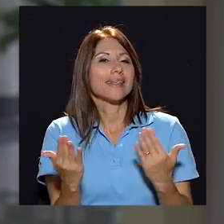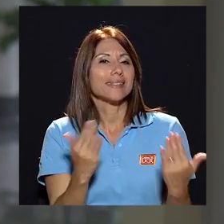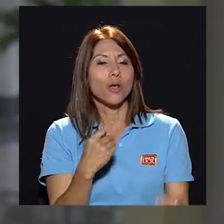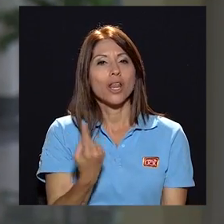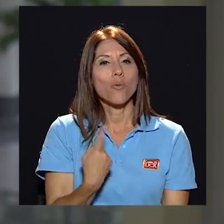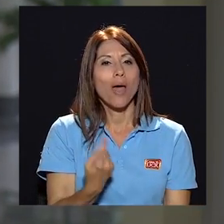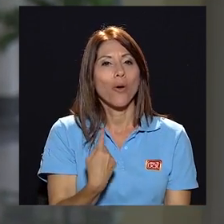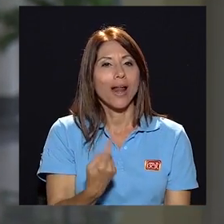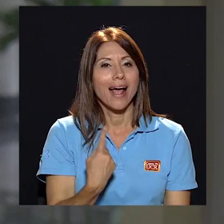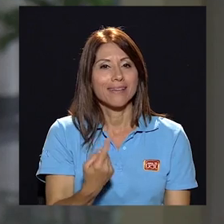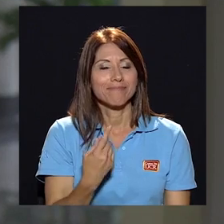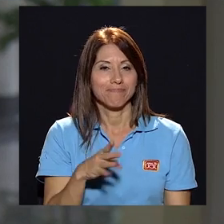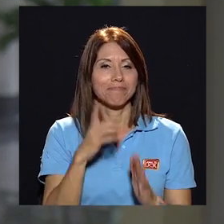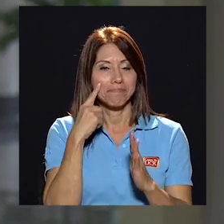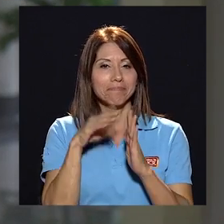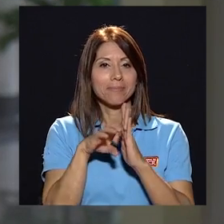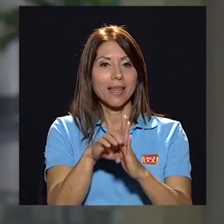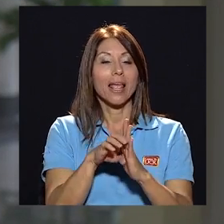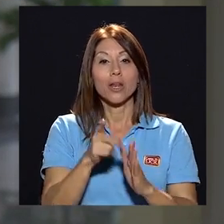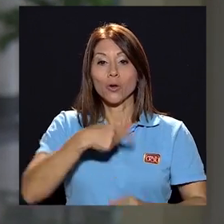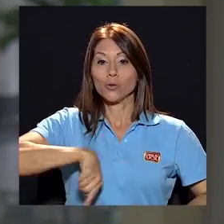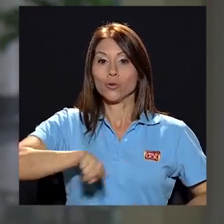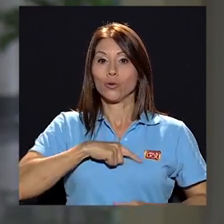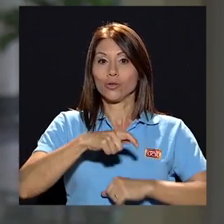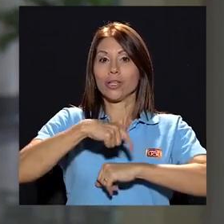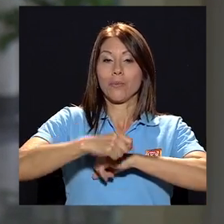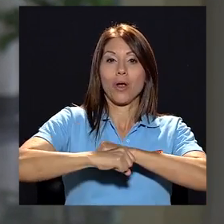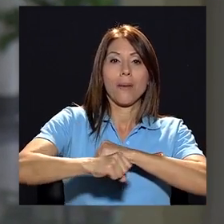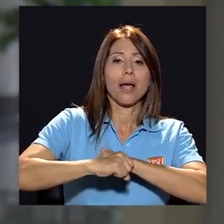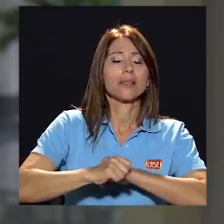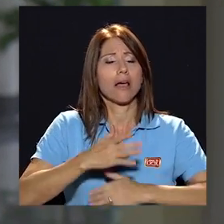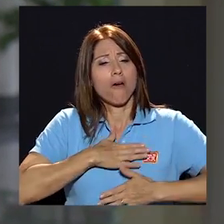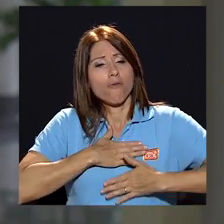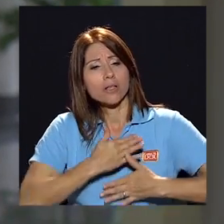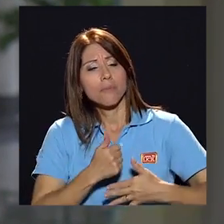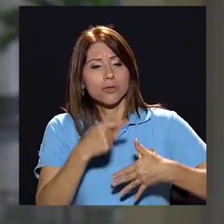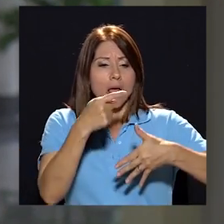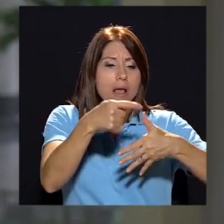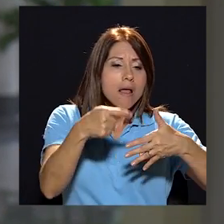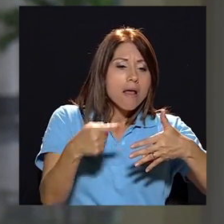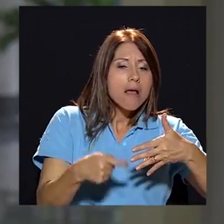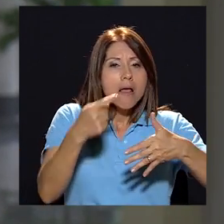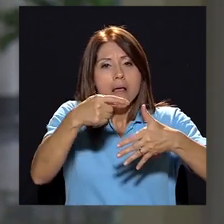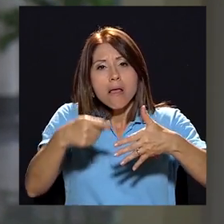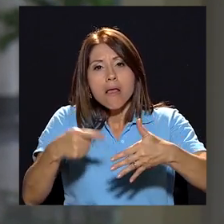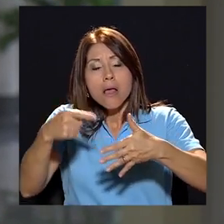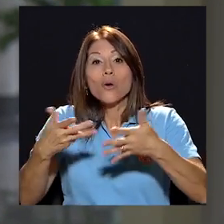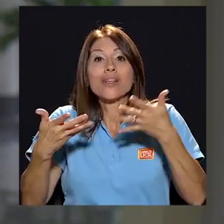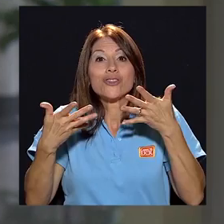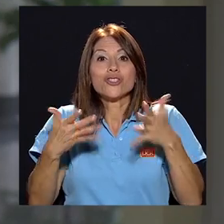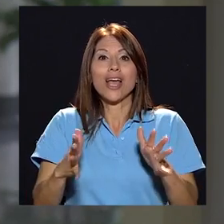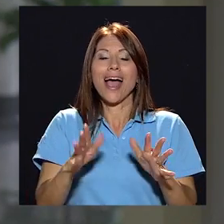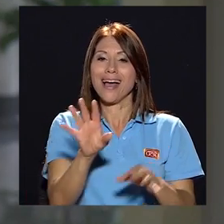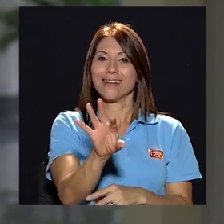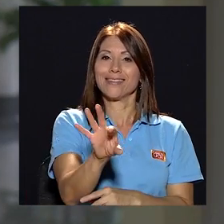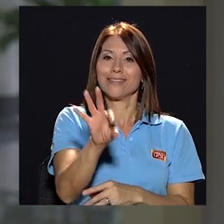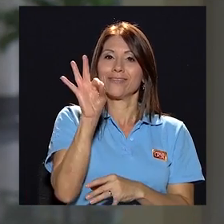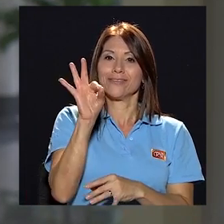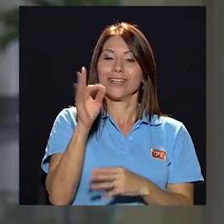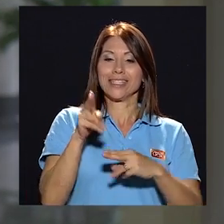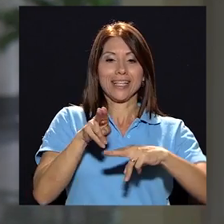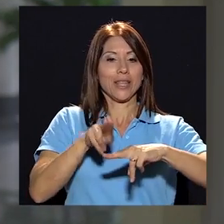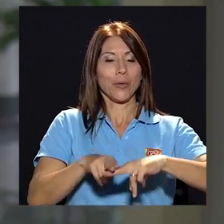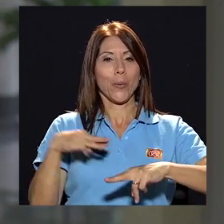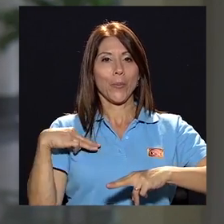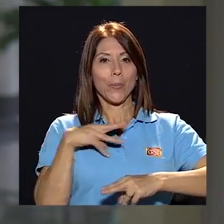los candidatos cuando estamos en campaña pues ofrecemos el oro del moro ya una vez que se sentó en su puesto de